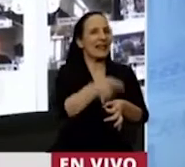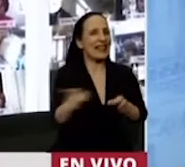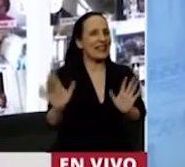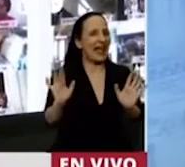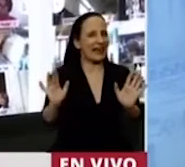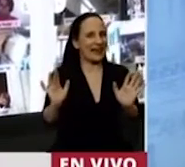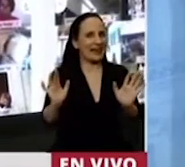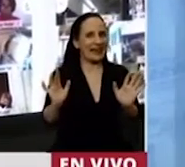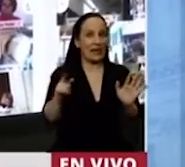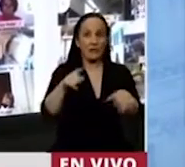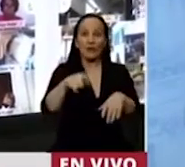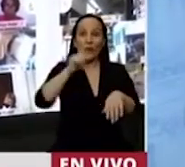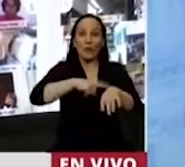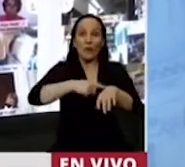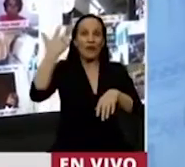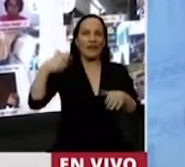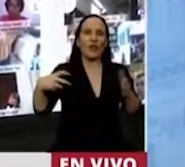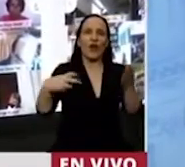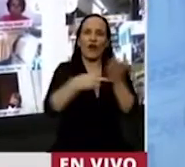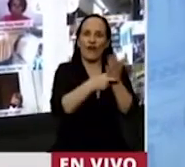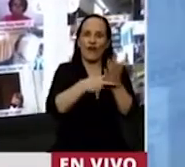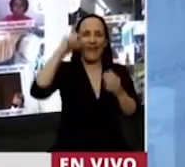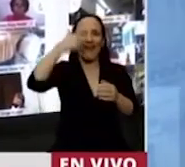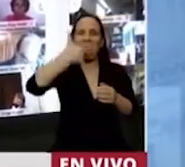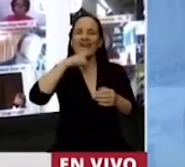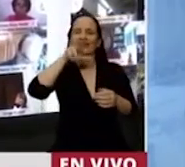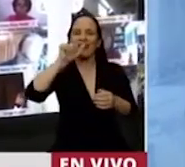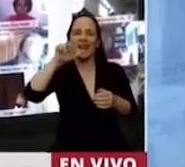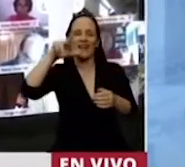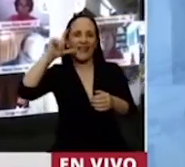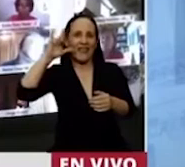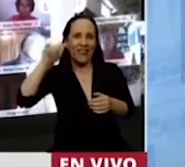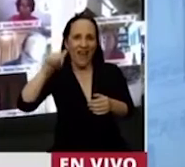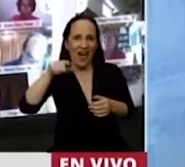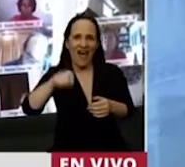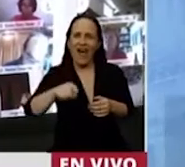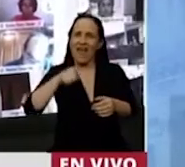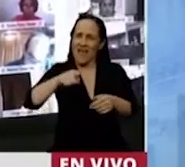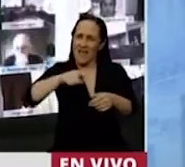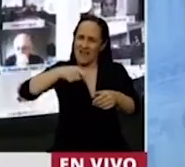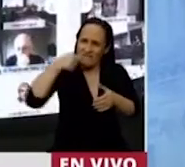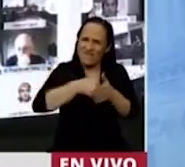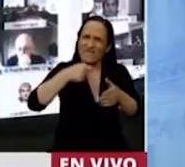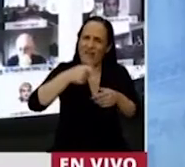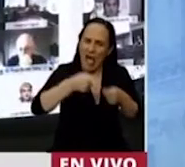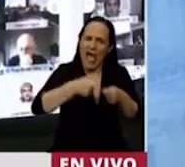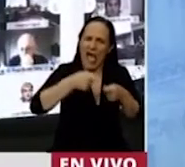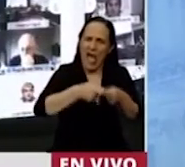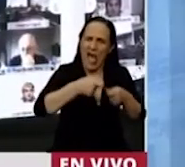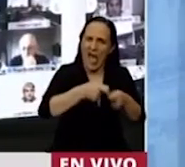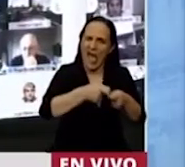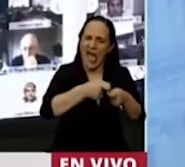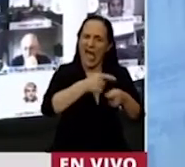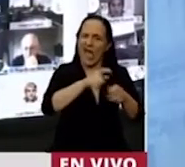Y ahí había un fiscal extracera que empujaba y empujaba a la Cámara Civil